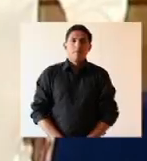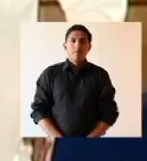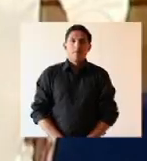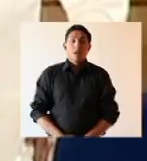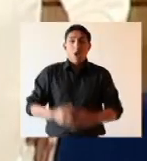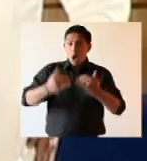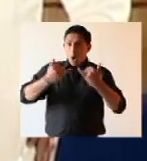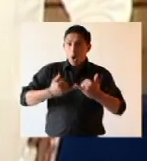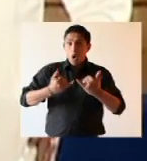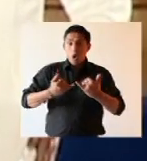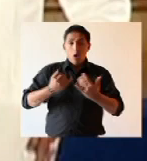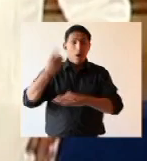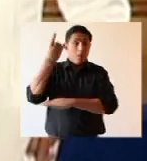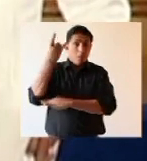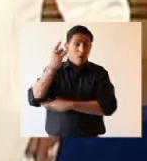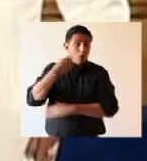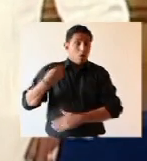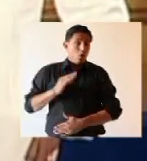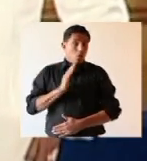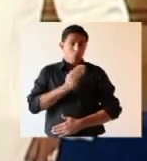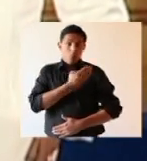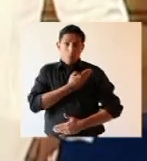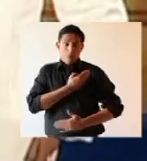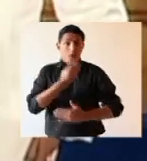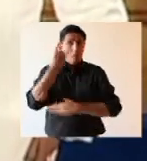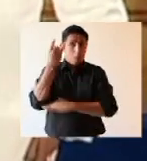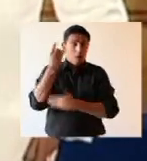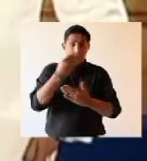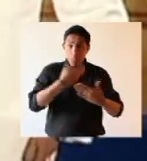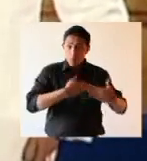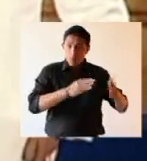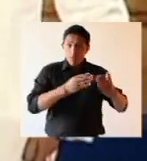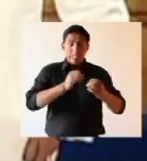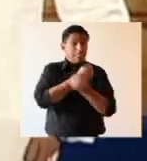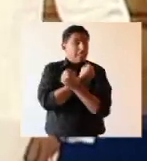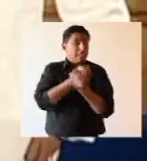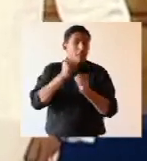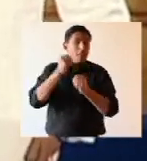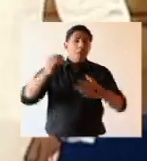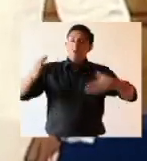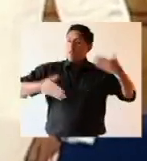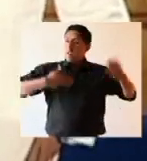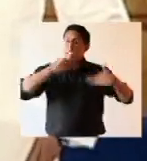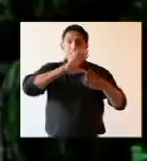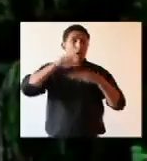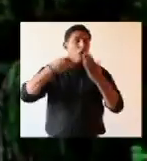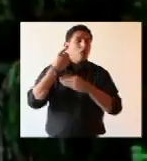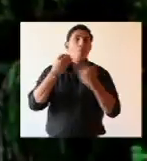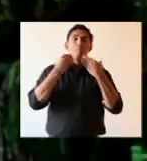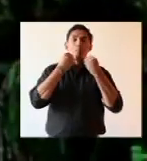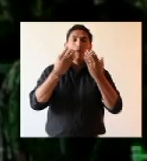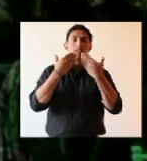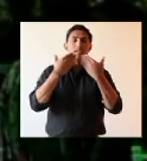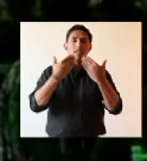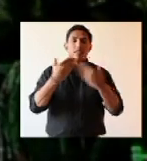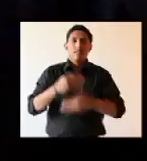Ahora la patria es nuestra, ahora la patria de los bolivianos. Hemos recuperado la patria. Felicidades a todos y todas. Muchas gracias.